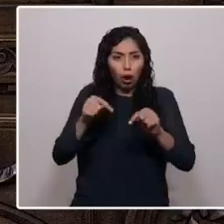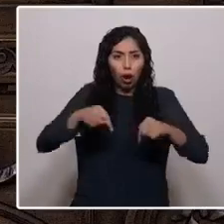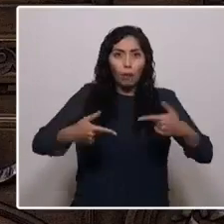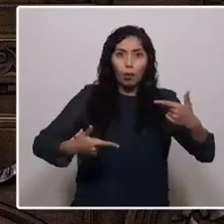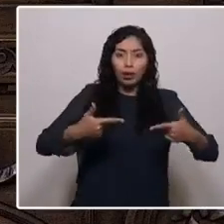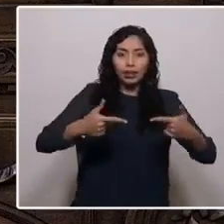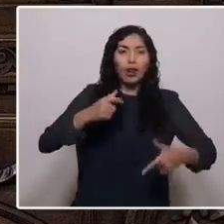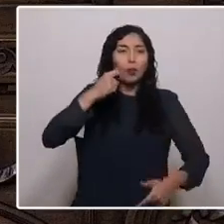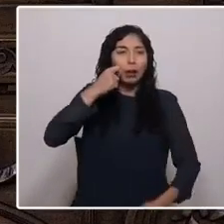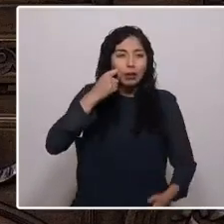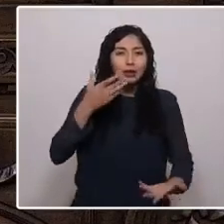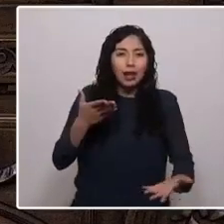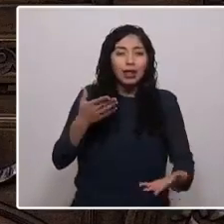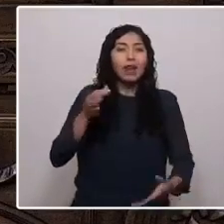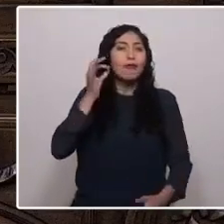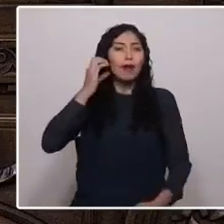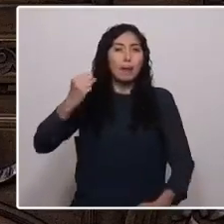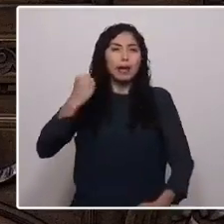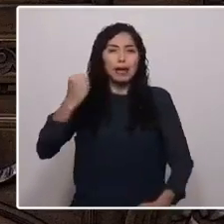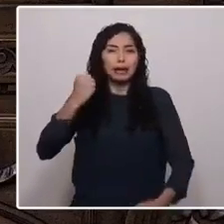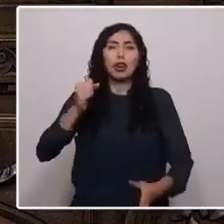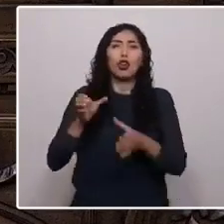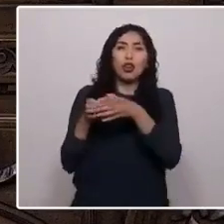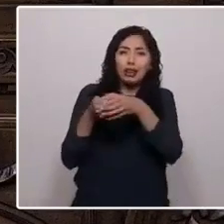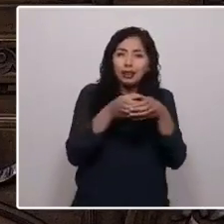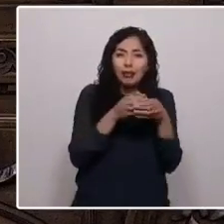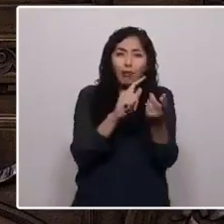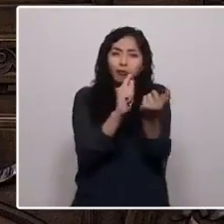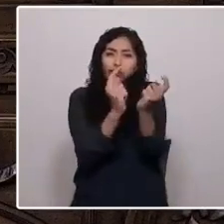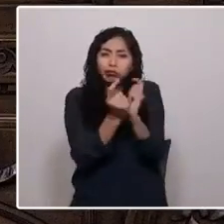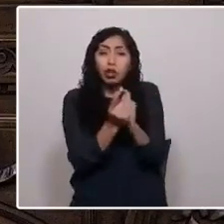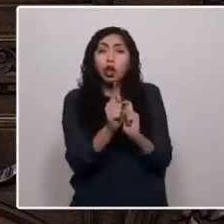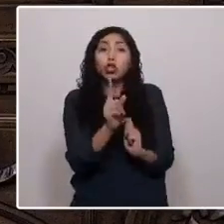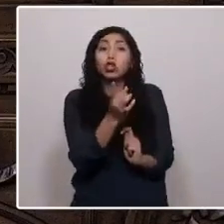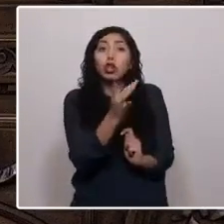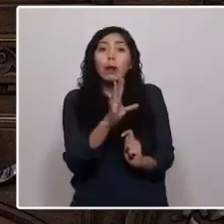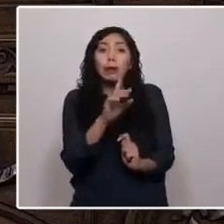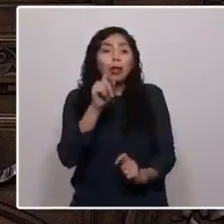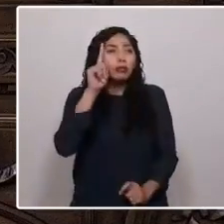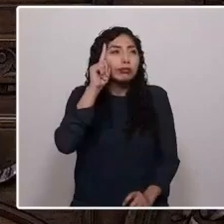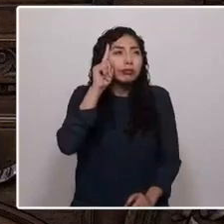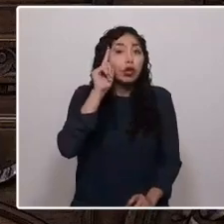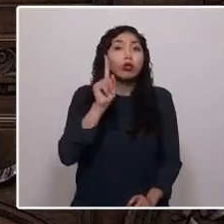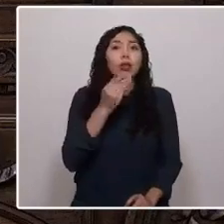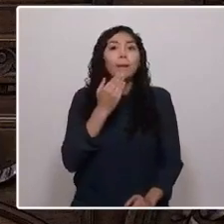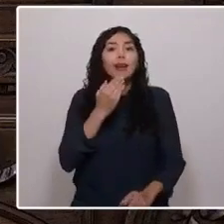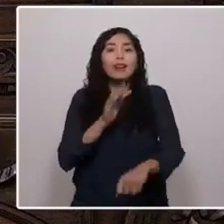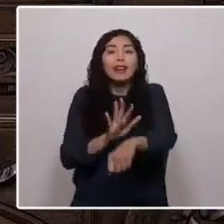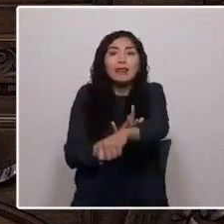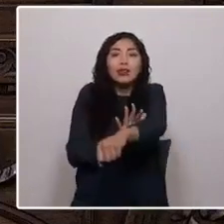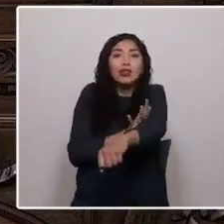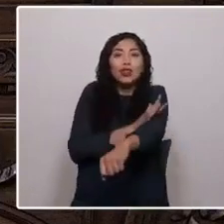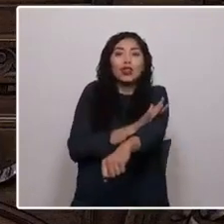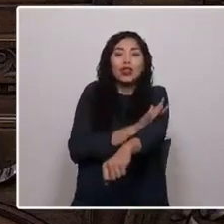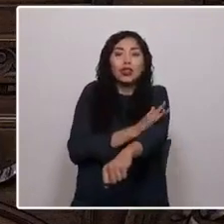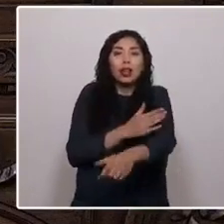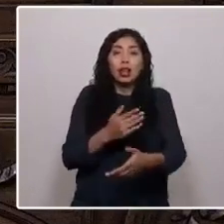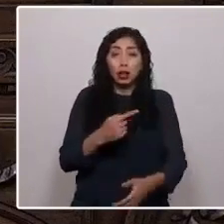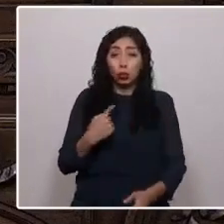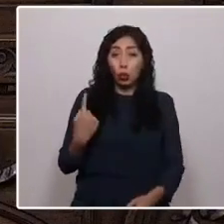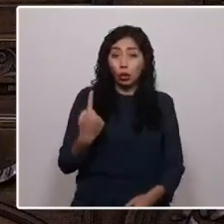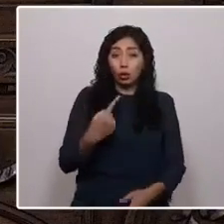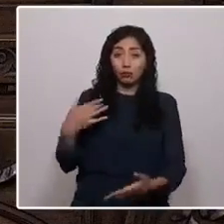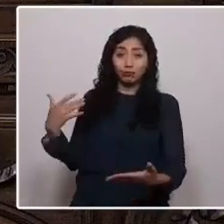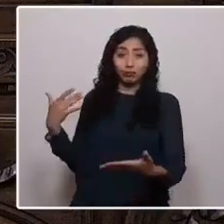colectiva, transformadora. Una que no se hace solo desde la razón, sino también desde la emoción. Desde nuestras trayectorias,